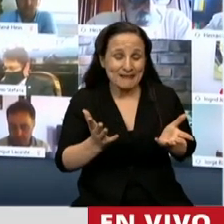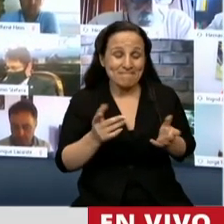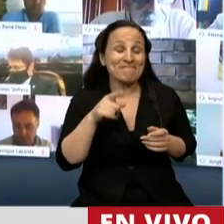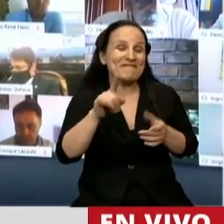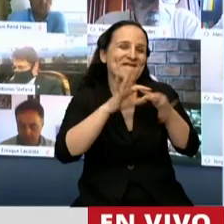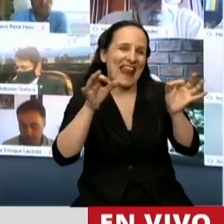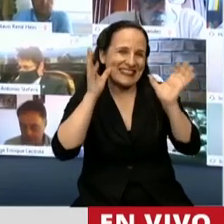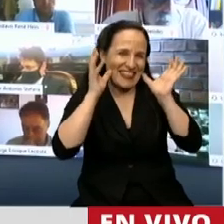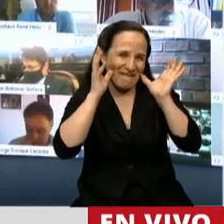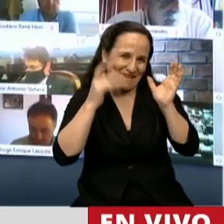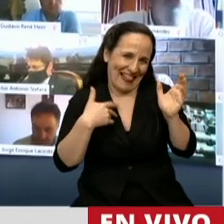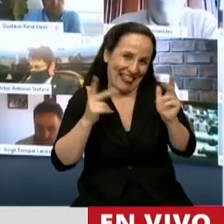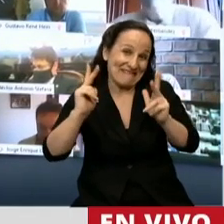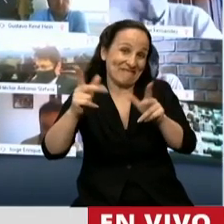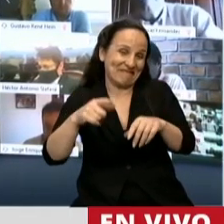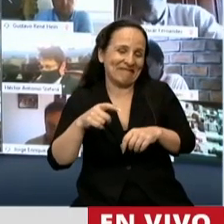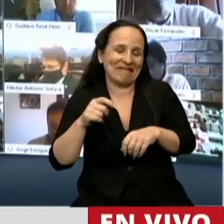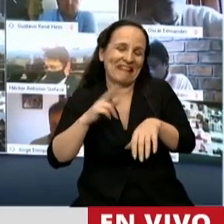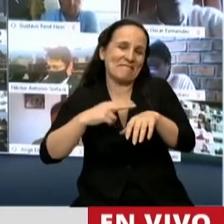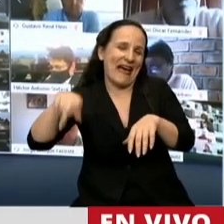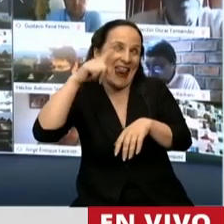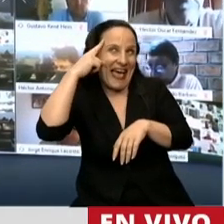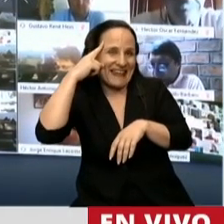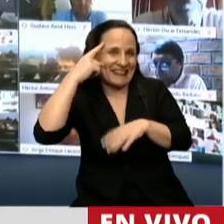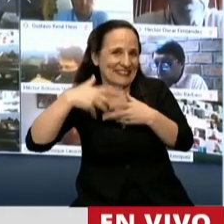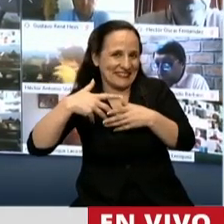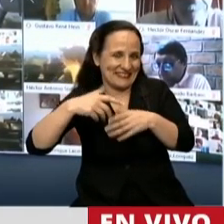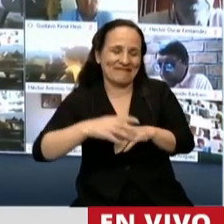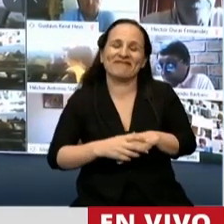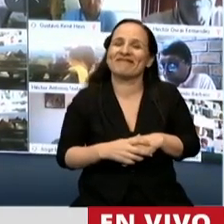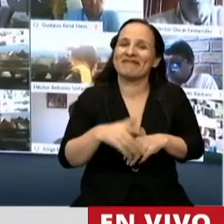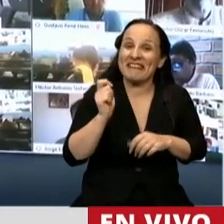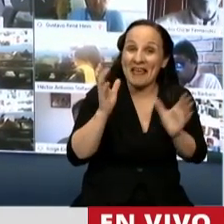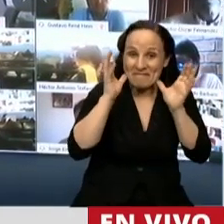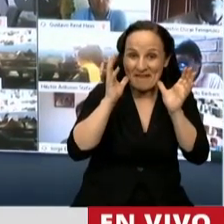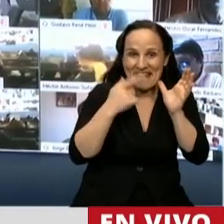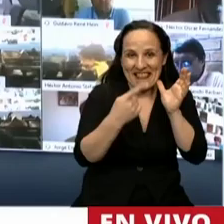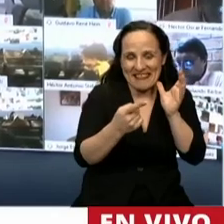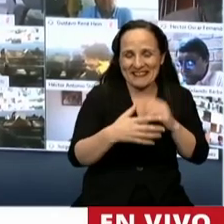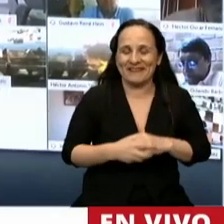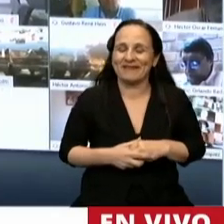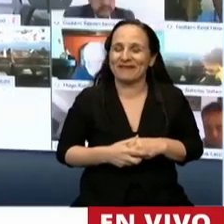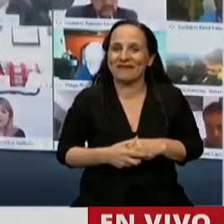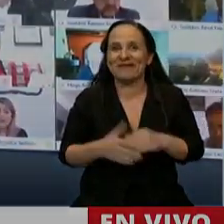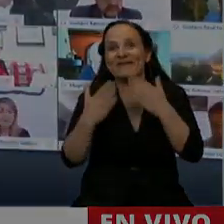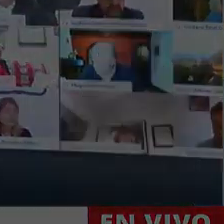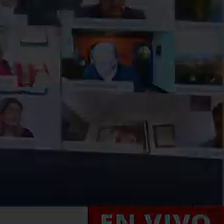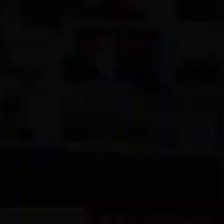dejo esta reflexión, presidente. La dijo Mafalda y la pluma era de Quino. Gracias. Gracias, diputado Valdés.